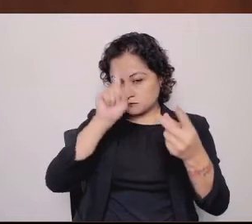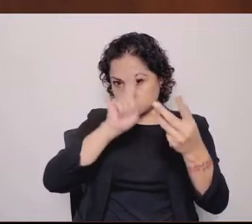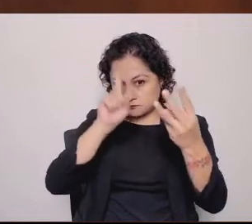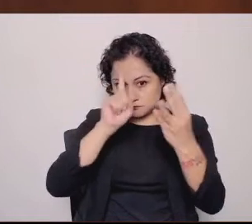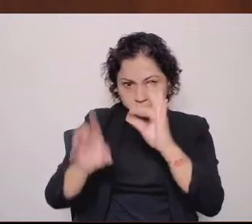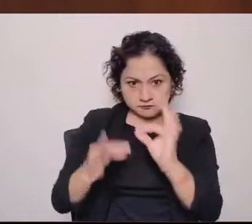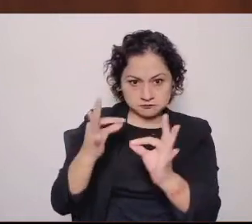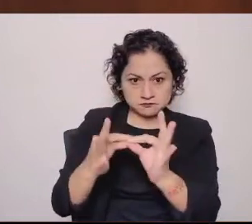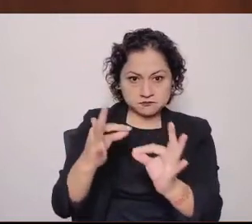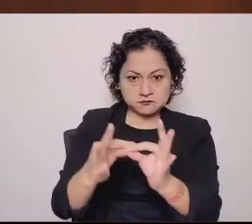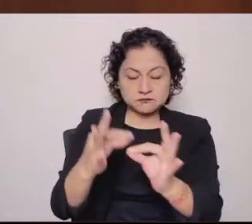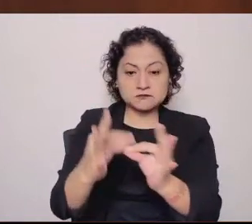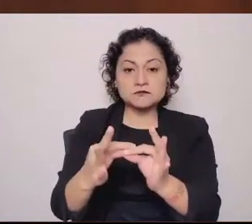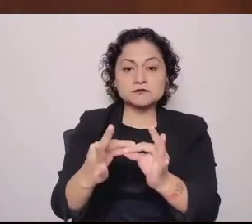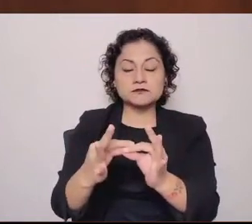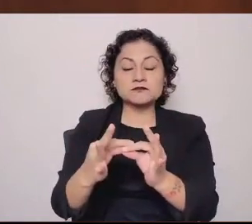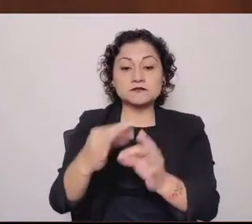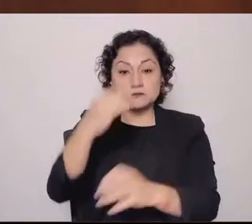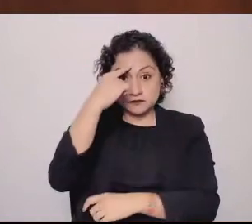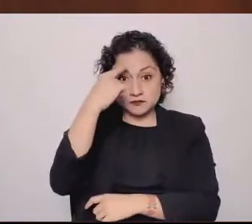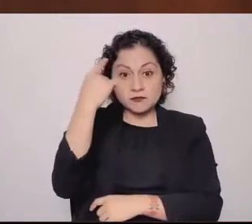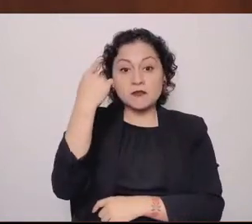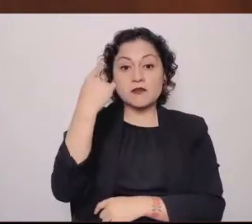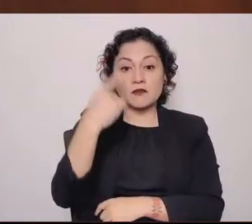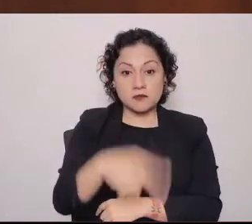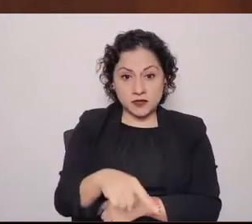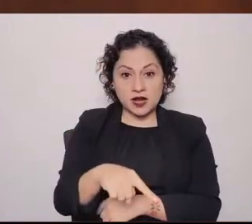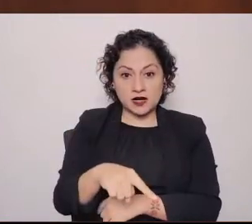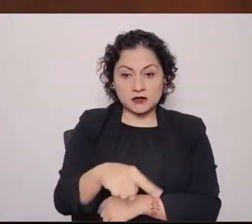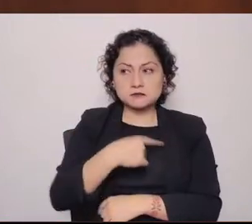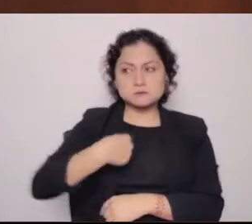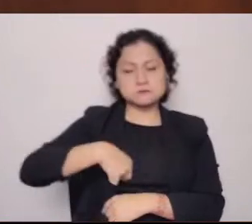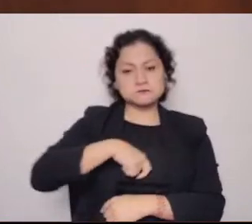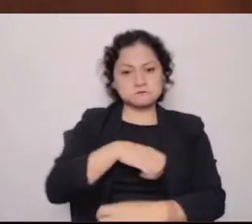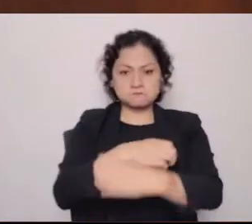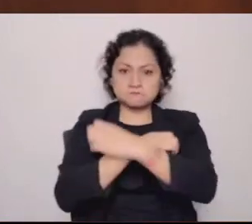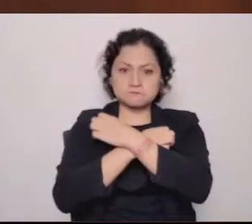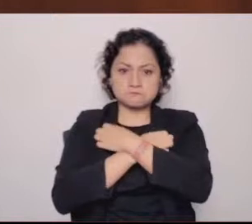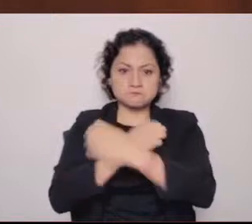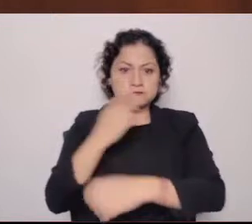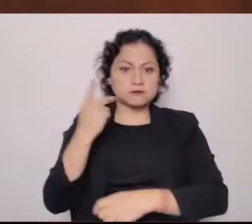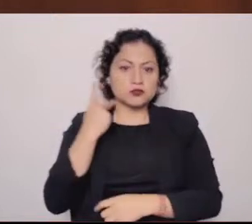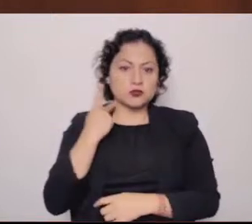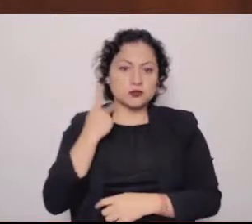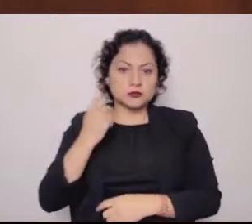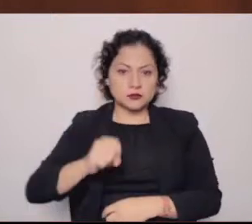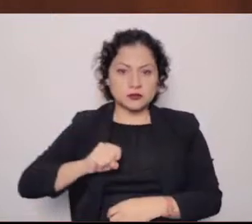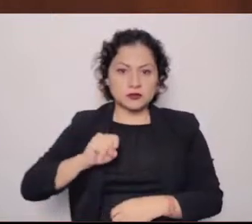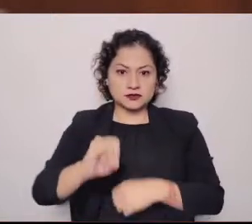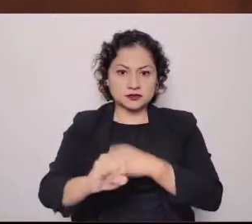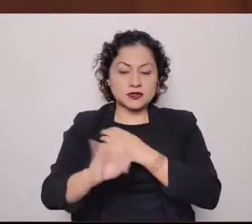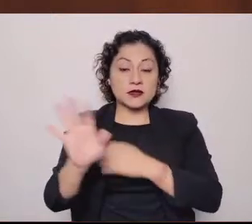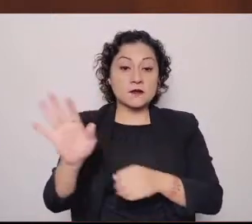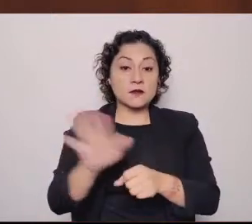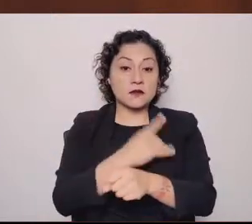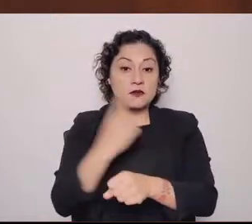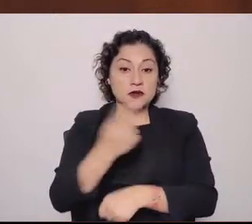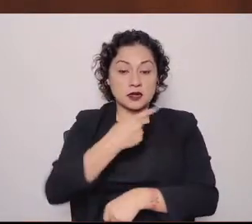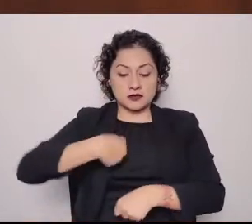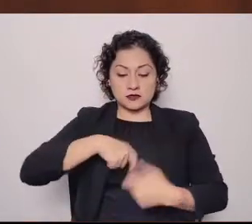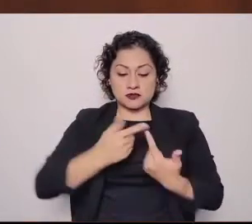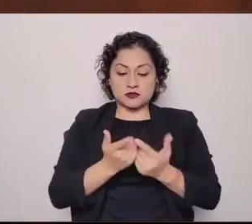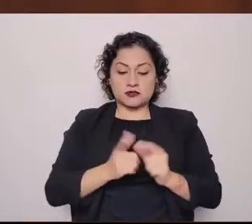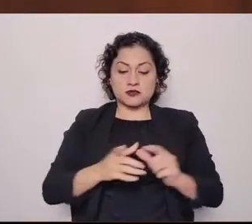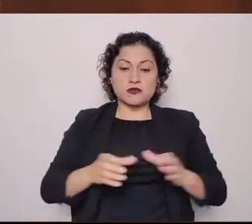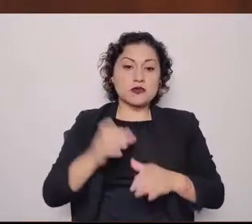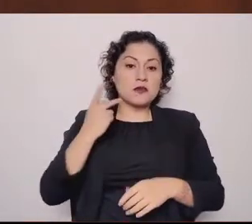siempre será con civilidad política, porque somos una bancada responsable en la